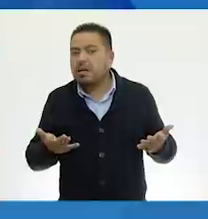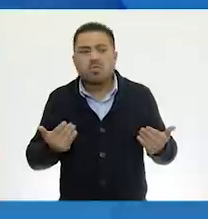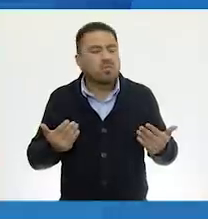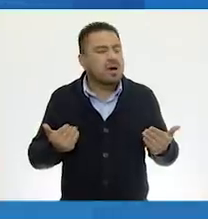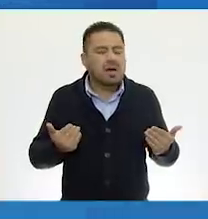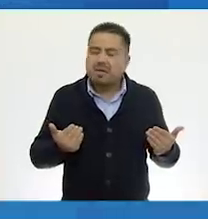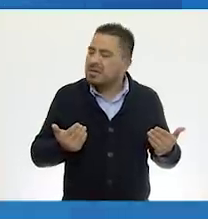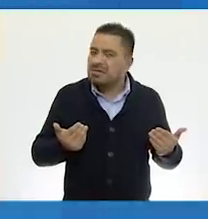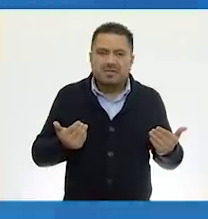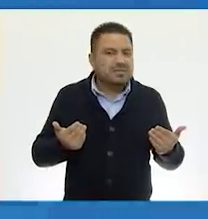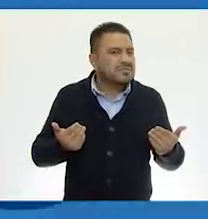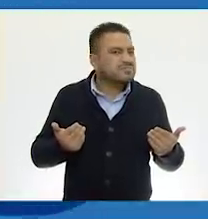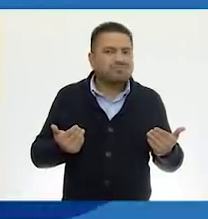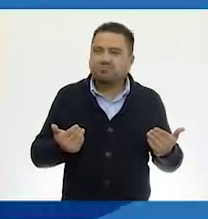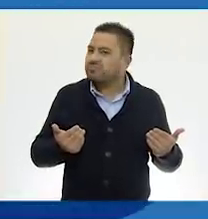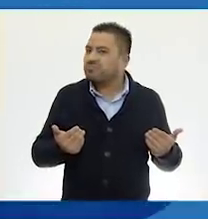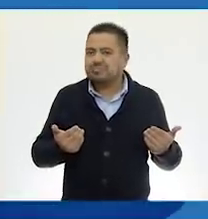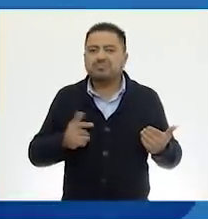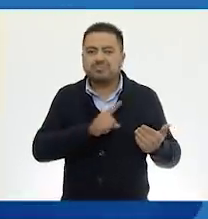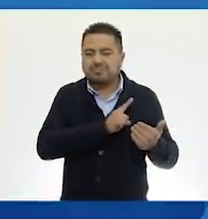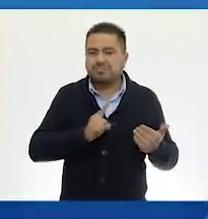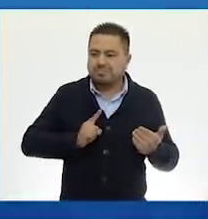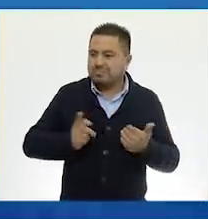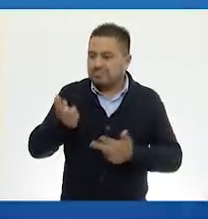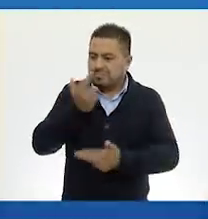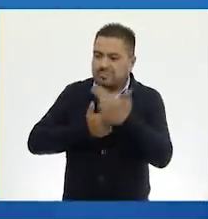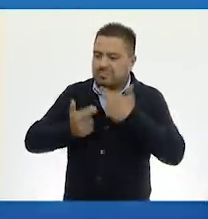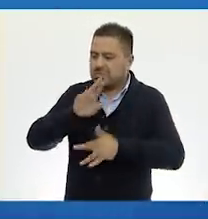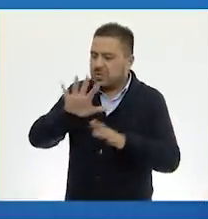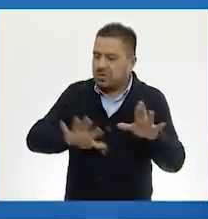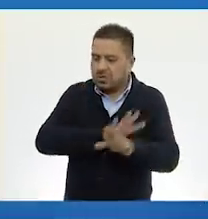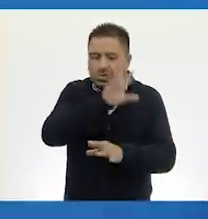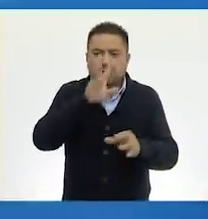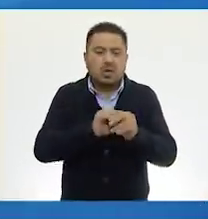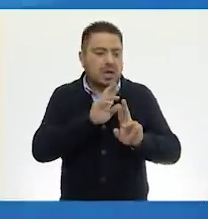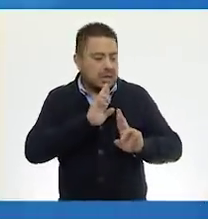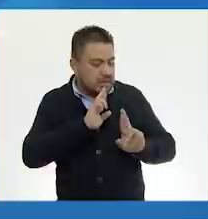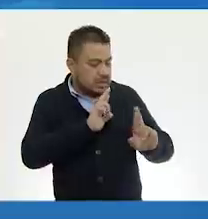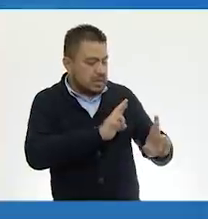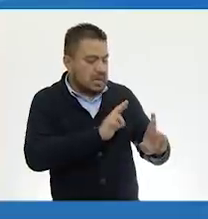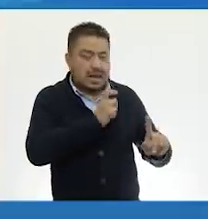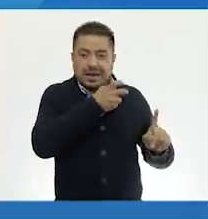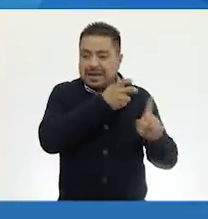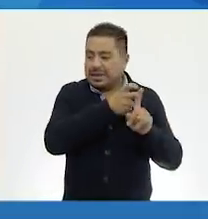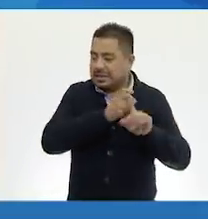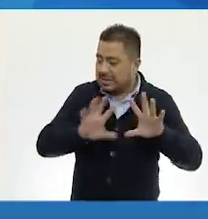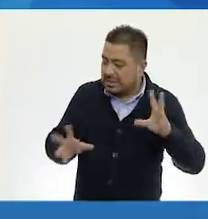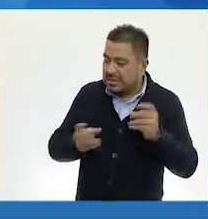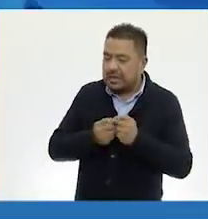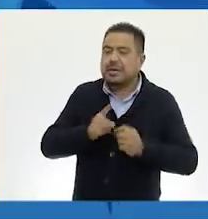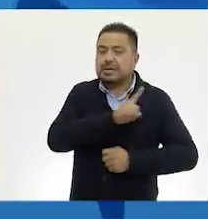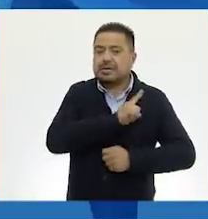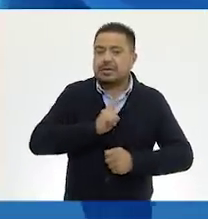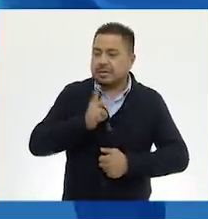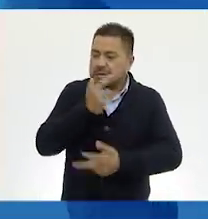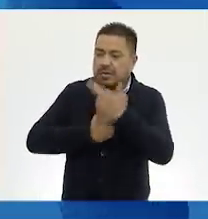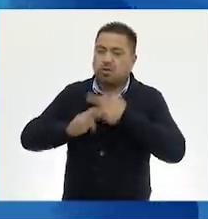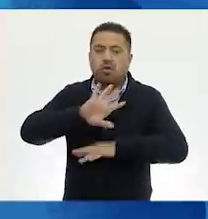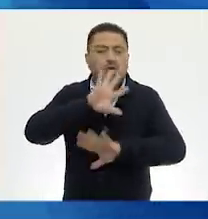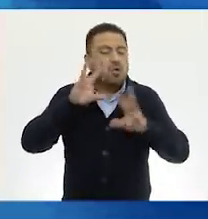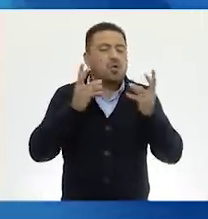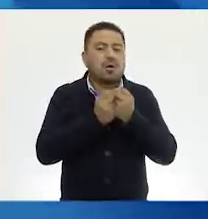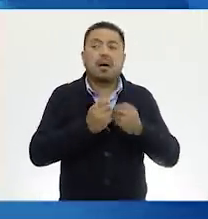Ninguna. Ninguna, ¿verdad? Entonces, tiene que regresar todas. La respuesta, justamente en esta parte, es que tiene que regresar todas.